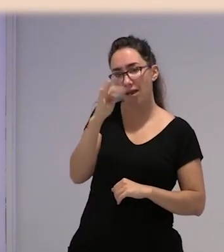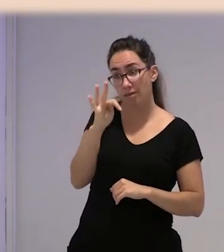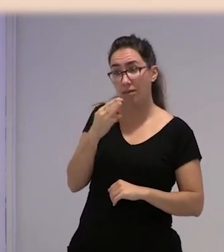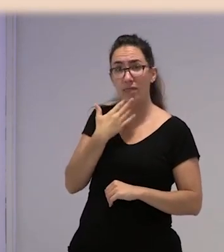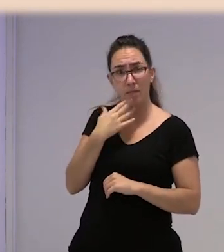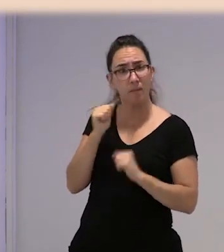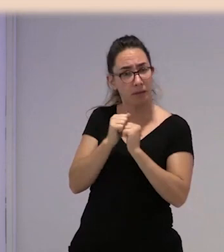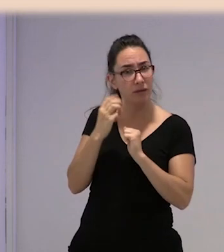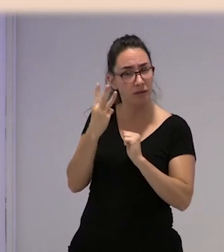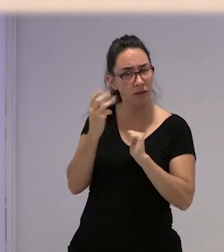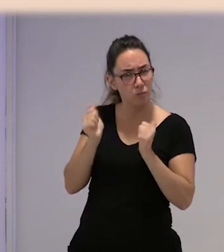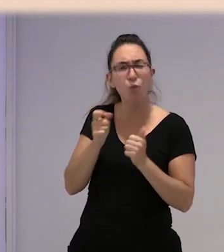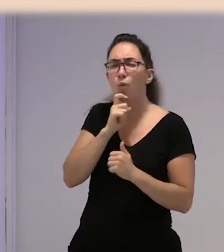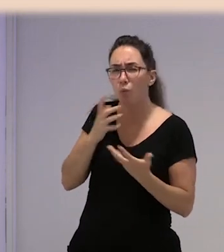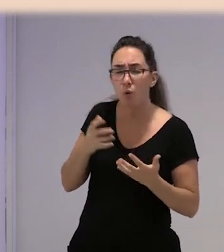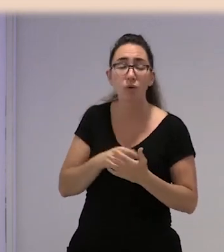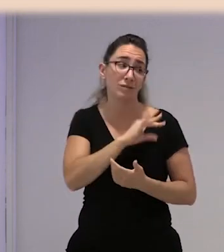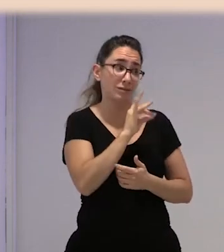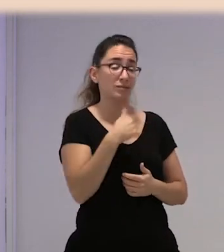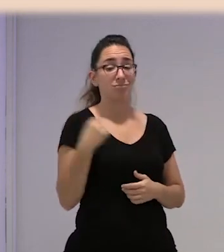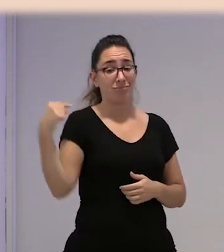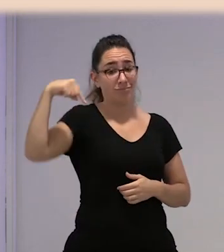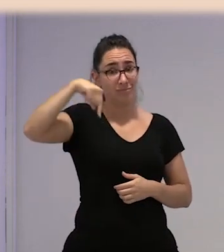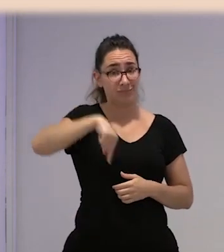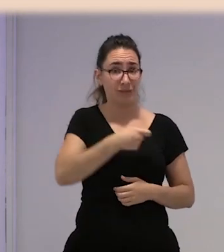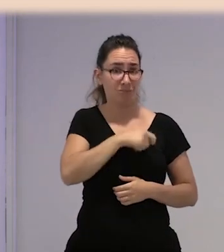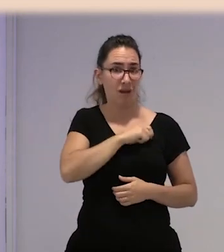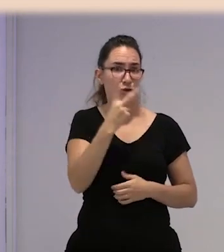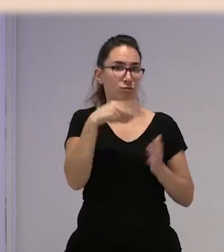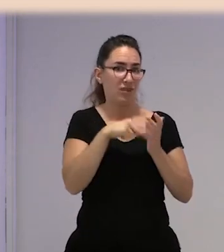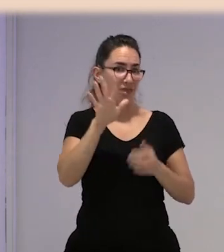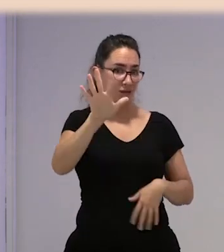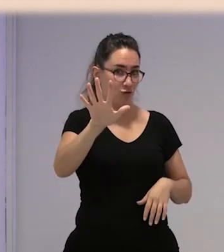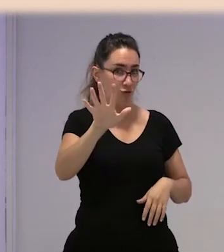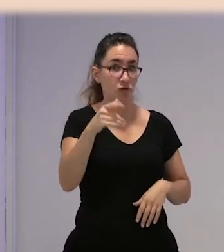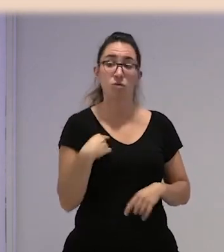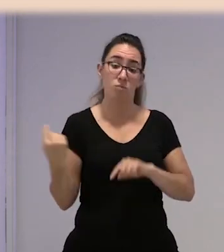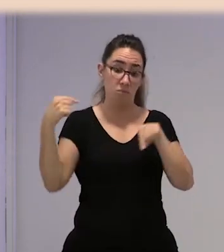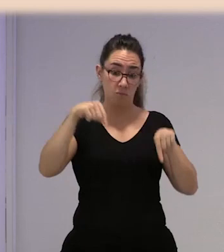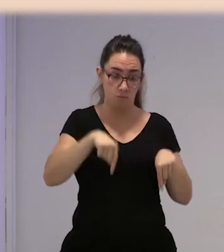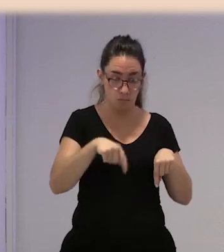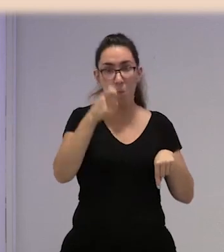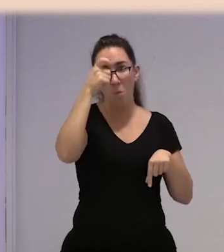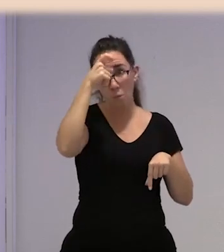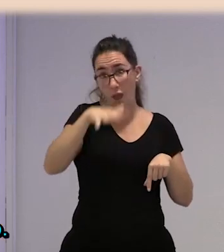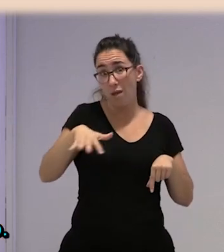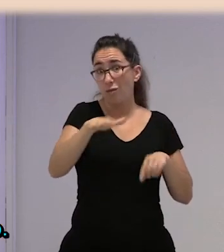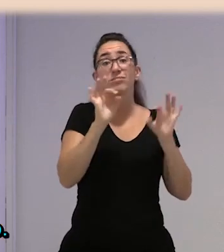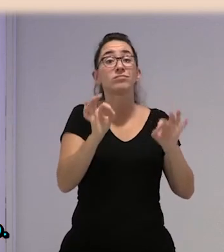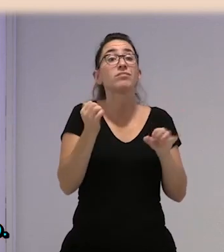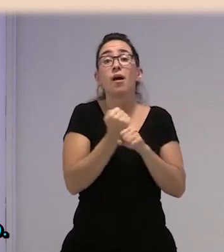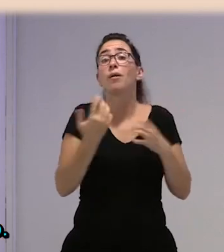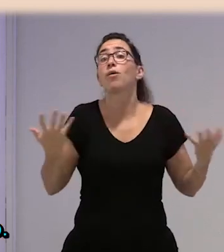Claro, yo... ¿Cómo fue? Llegué en el 2005 aquí a España y, claro, como llegué a vivir en un pueblo, que es lo que había en el campo,